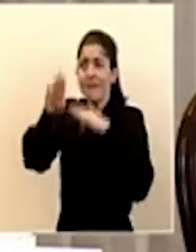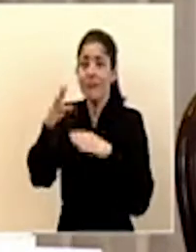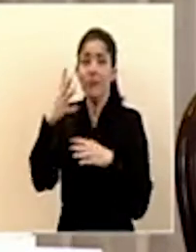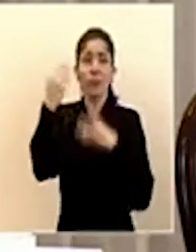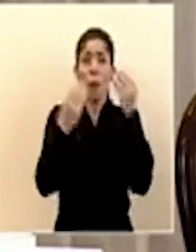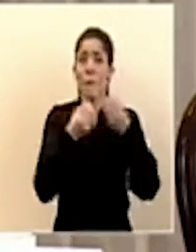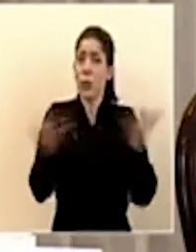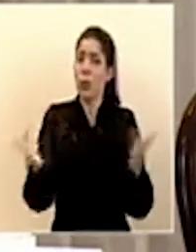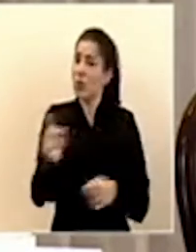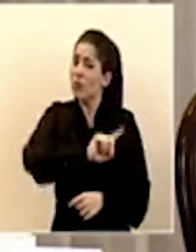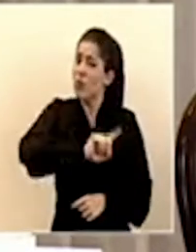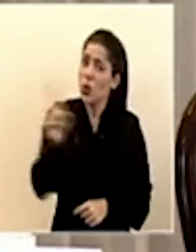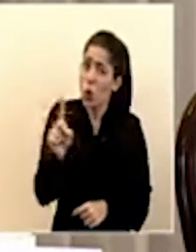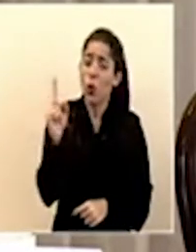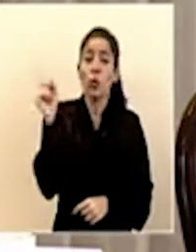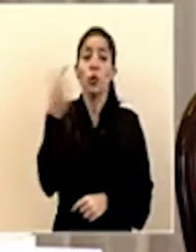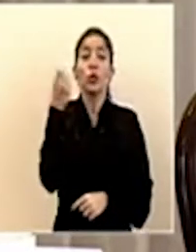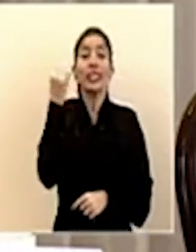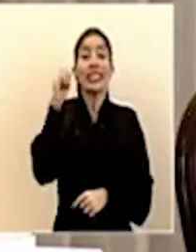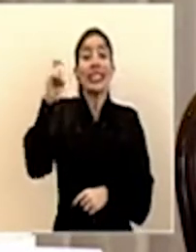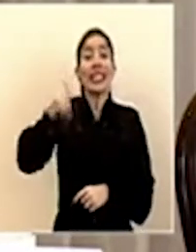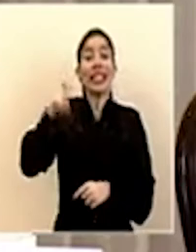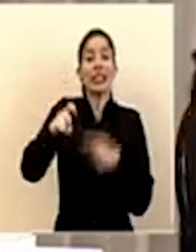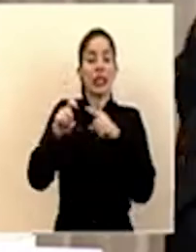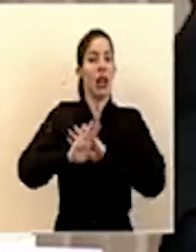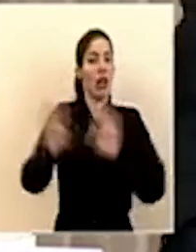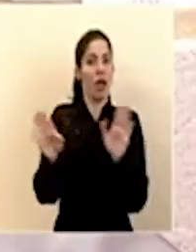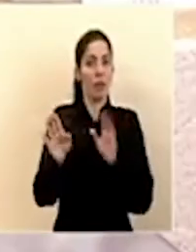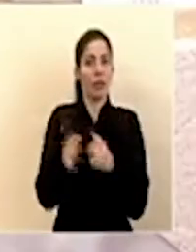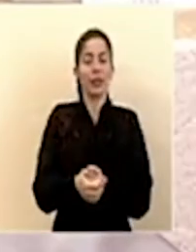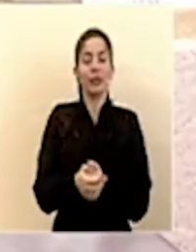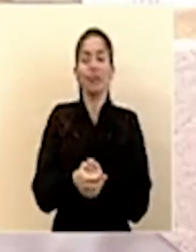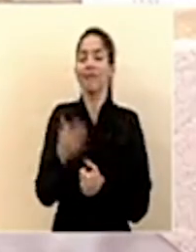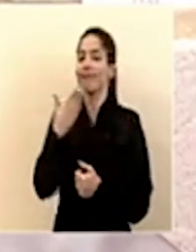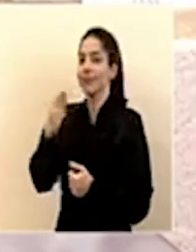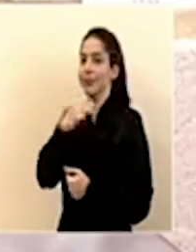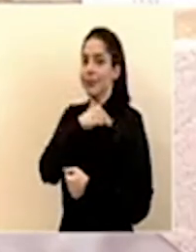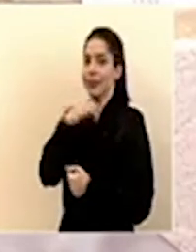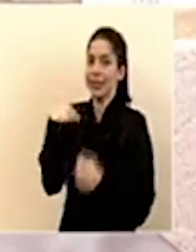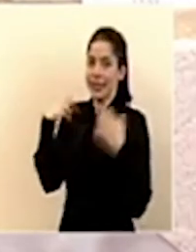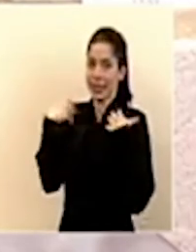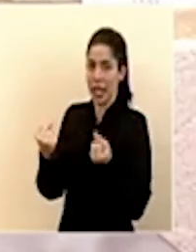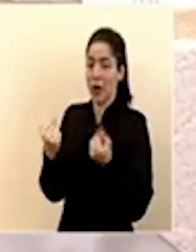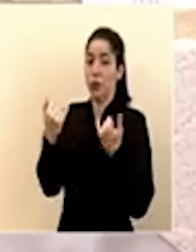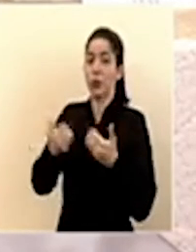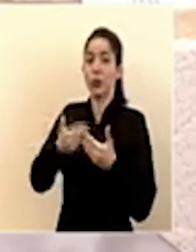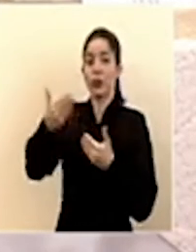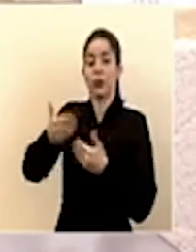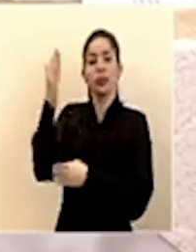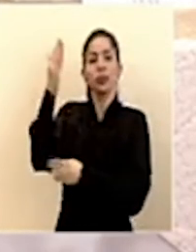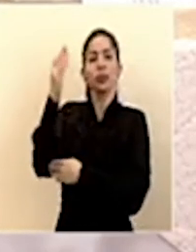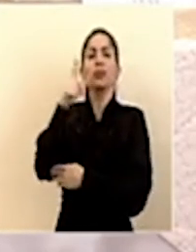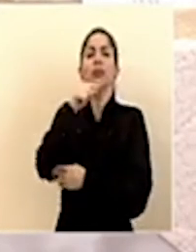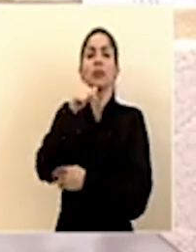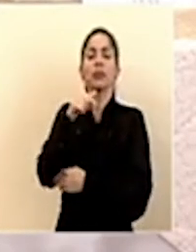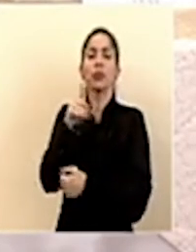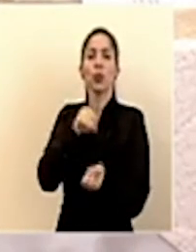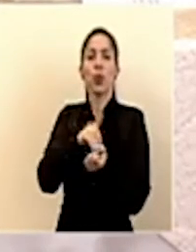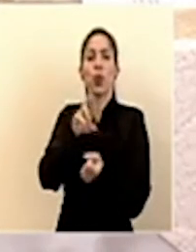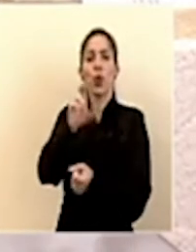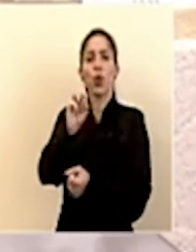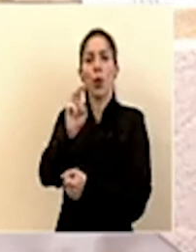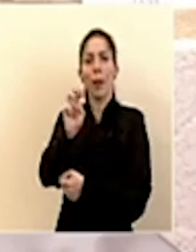lugares públicos si no es sumamente necesario gracias señor ministro de salud escucharemos al doctor